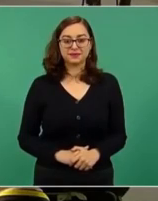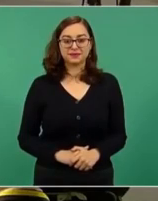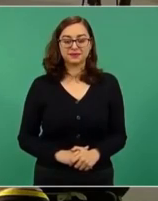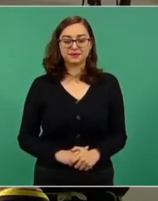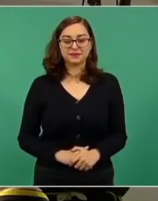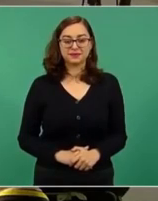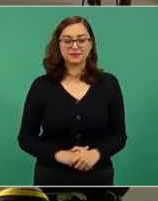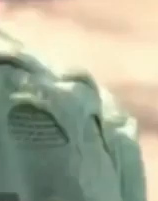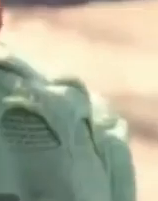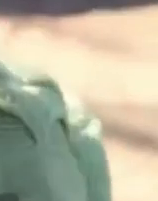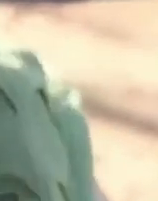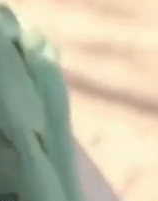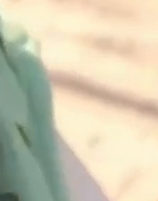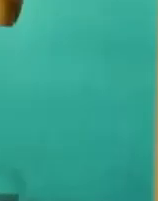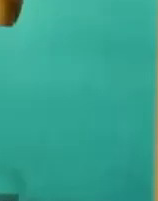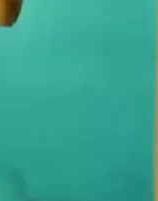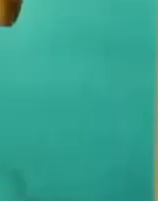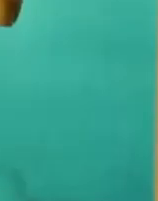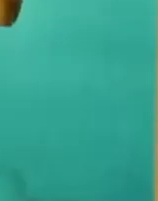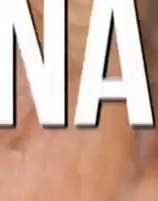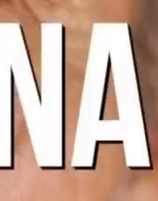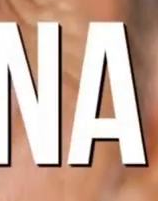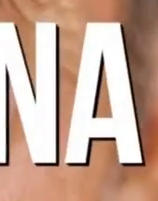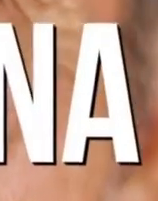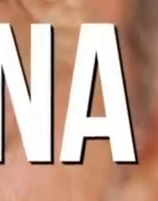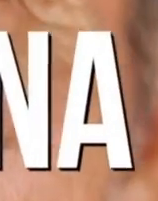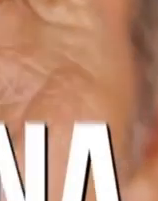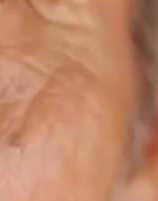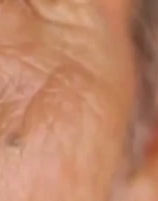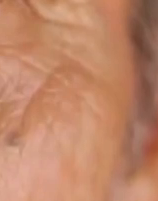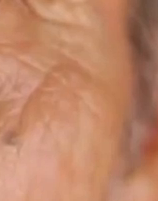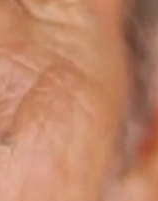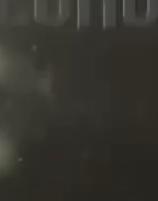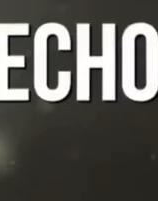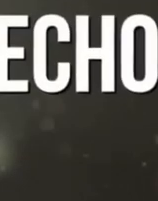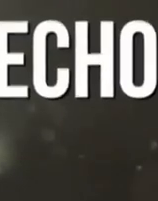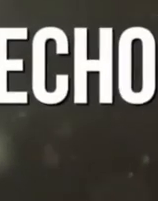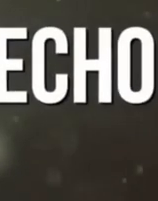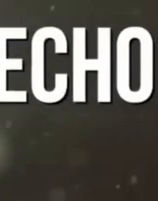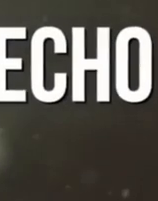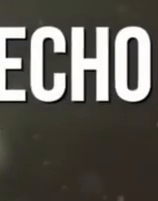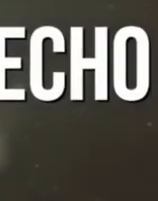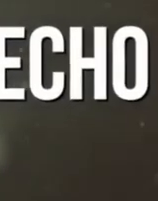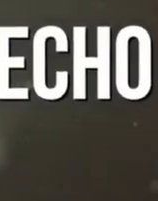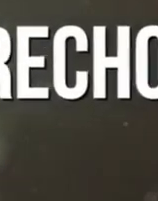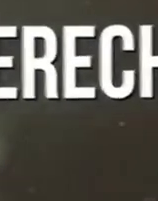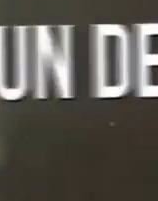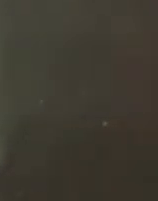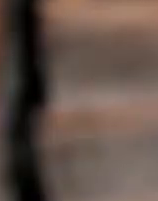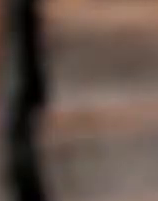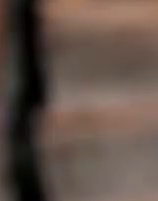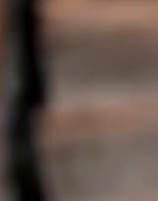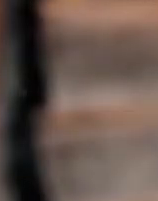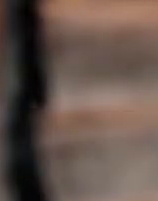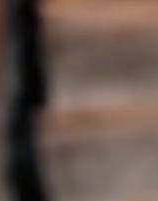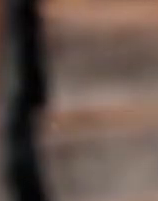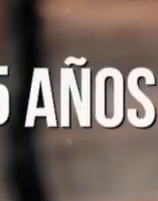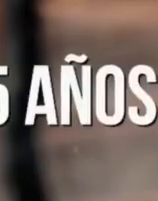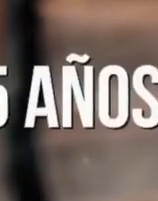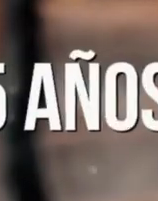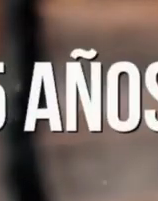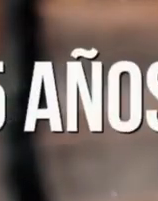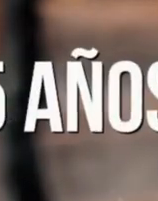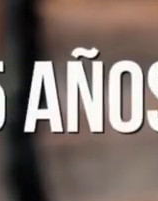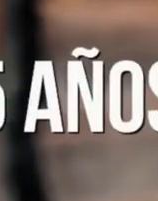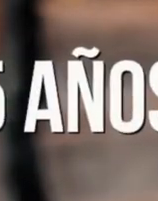Cada vez son más las personas adultas mayores que tienen una vejez digna. La pensión es un derecho y podrán tramitarla a partir